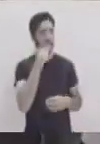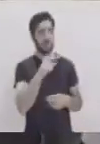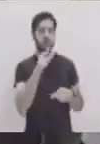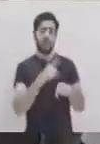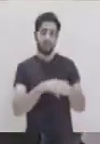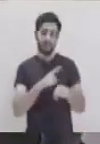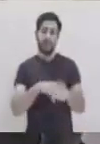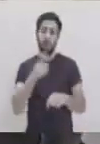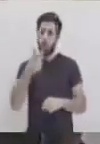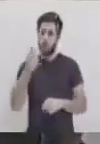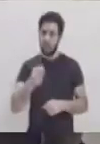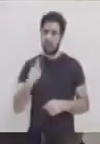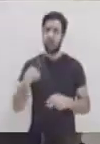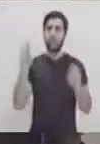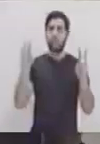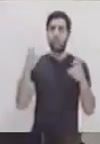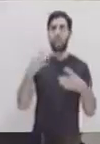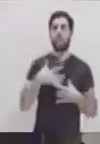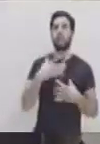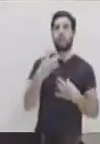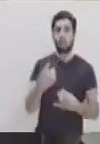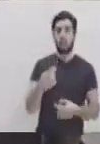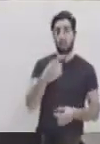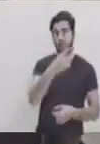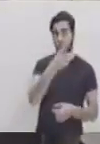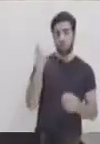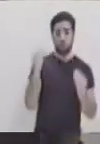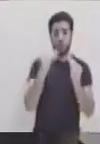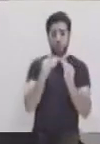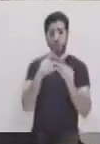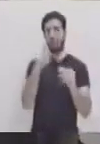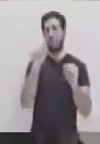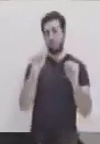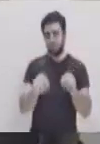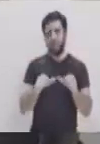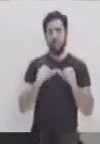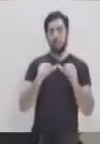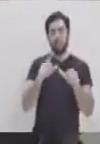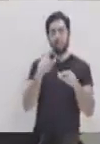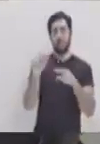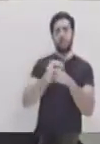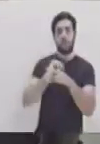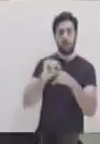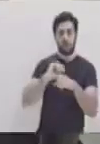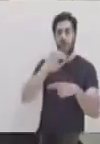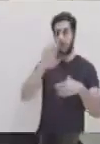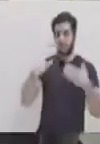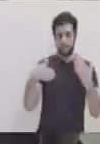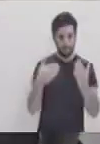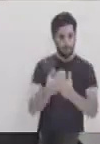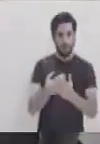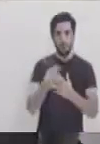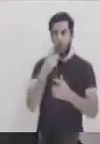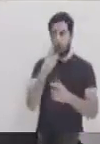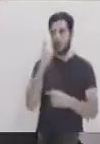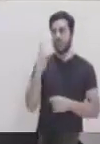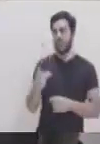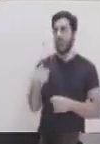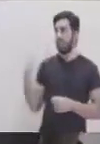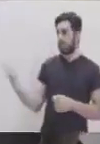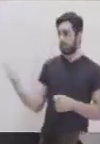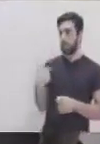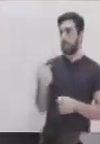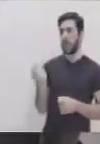Licenciada, muchísimas gracias por su tiempo, gracias por ese tema tan interesante. Ustedes en casa, pues, traten de poner en práctica todos estos